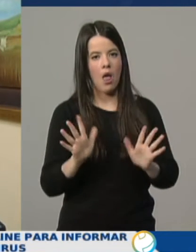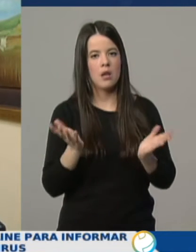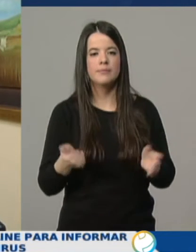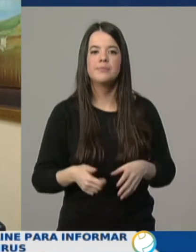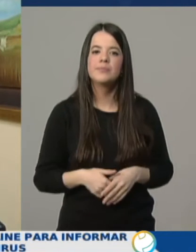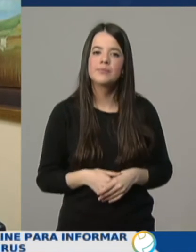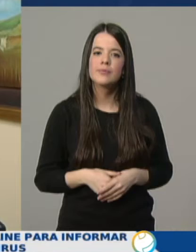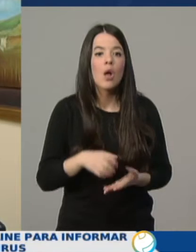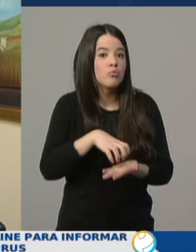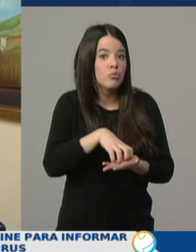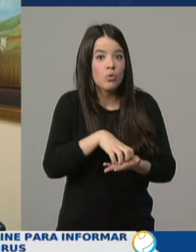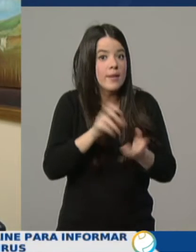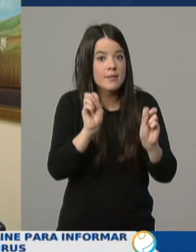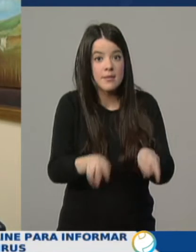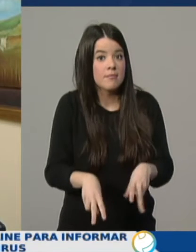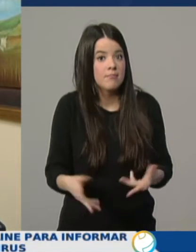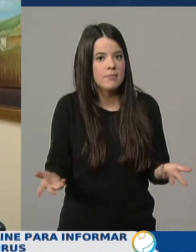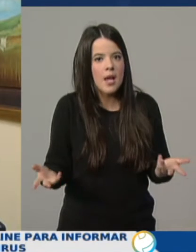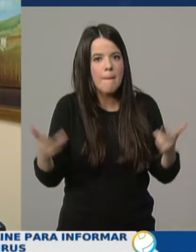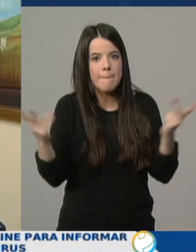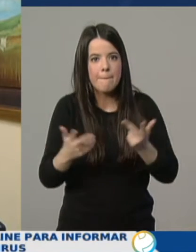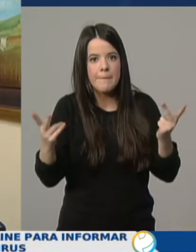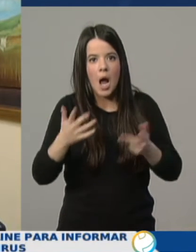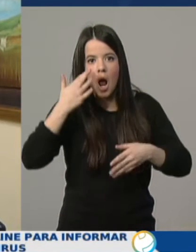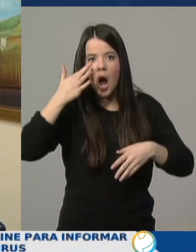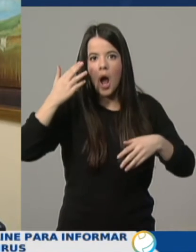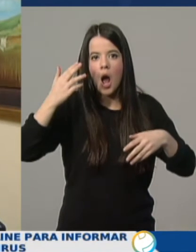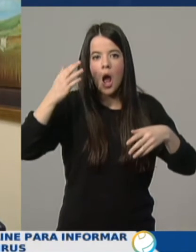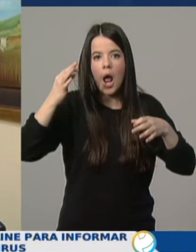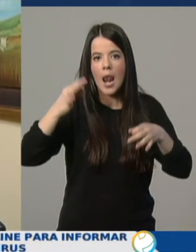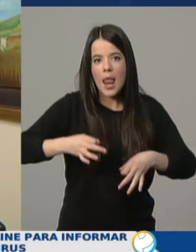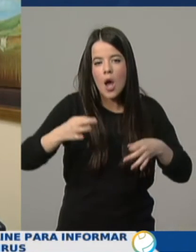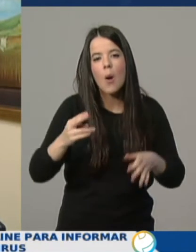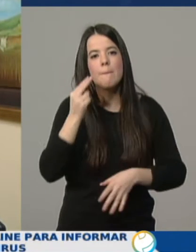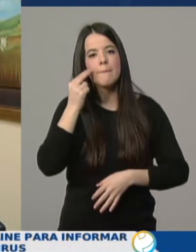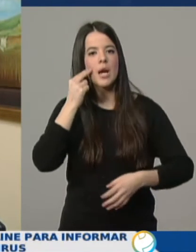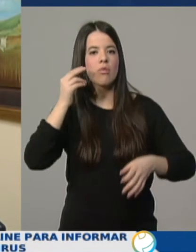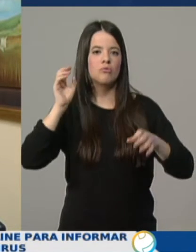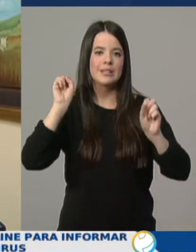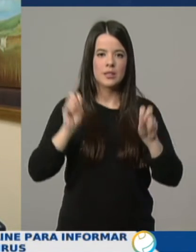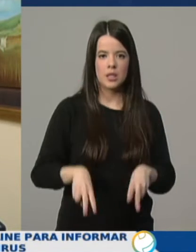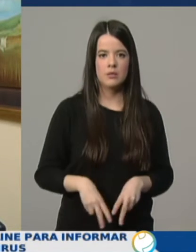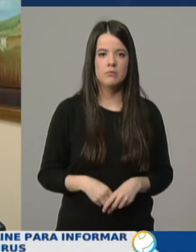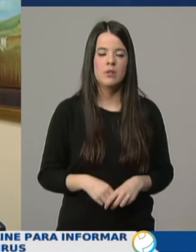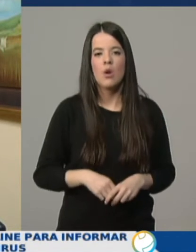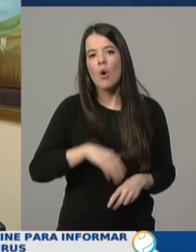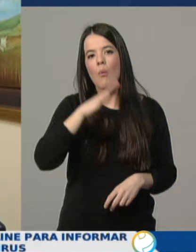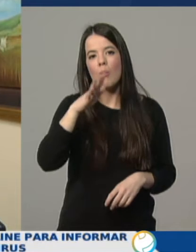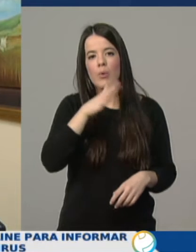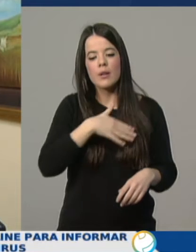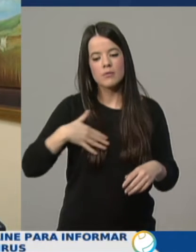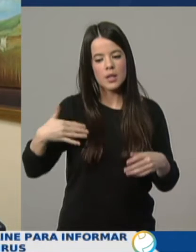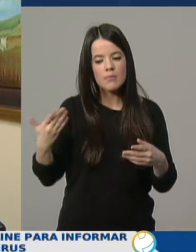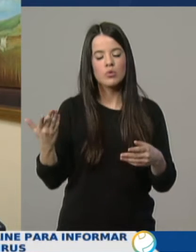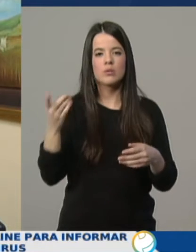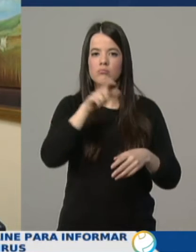y sin alarmas. Porque esas, otras de las cosas, tenemos que tratar de contribuir entre